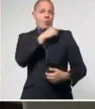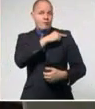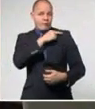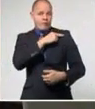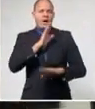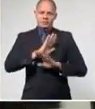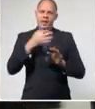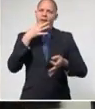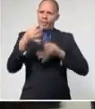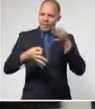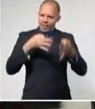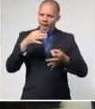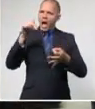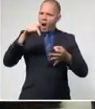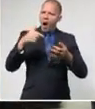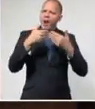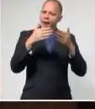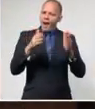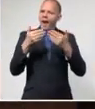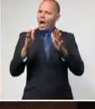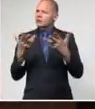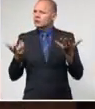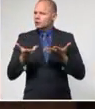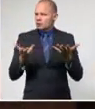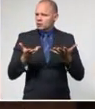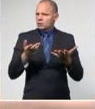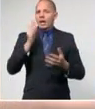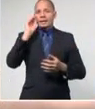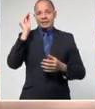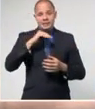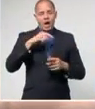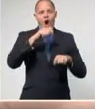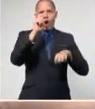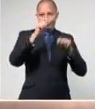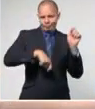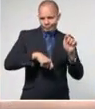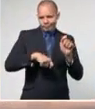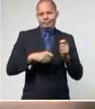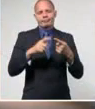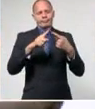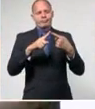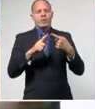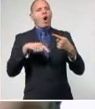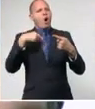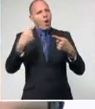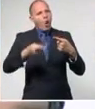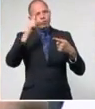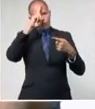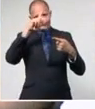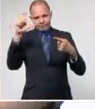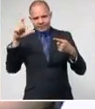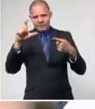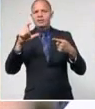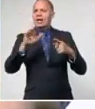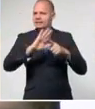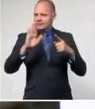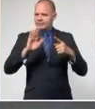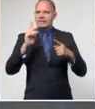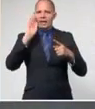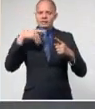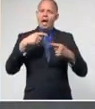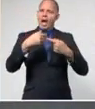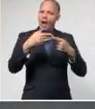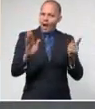reactivaron diferentes servicios, entre ellos las actividades quirúrgicas selectivas en los hospitales previstos para esta etapa. El